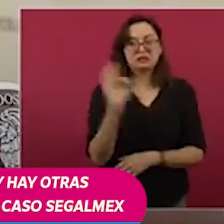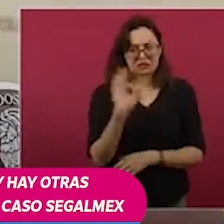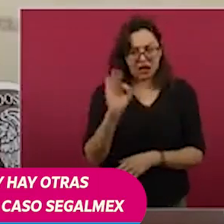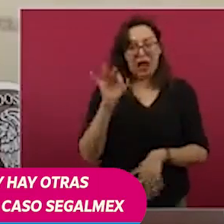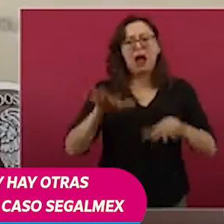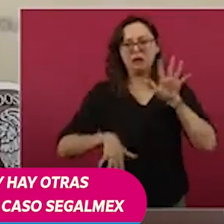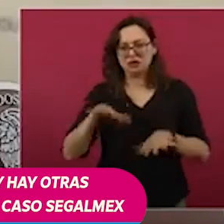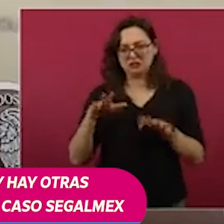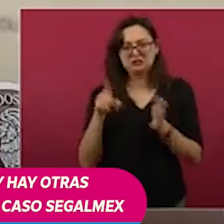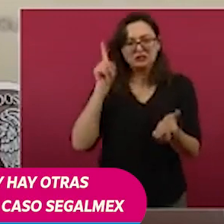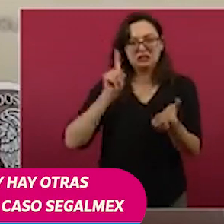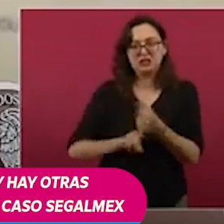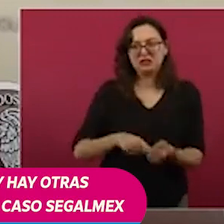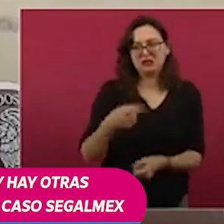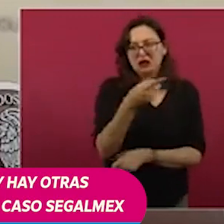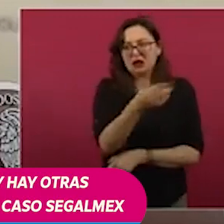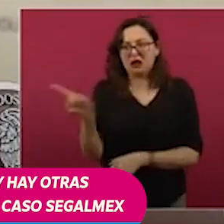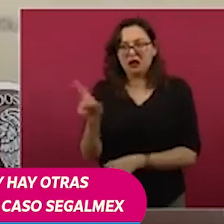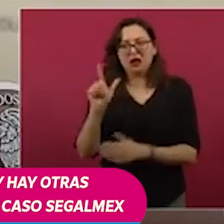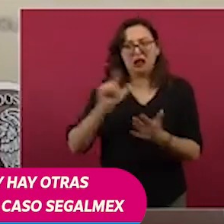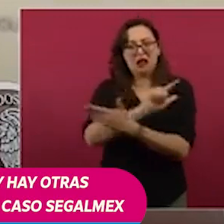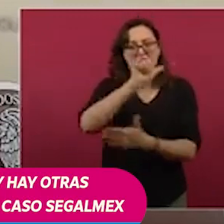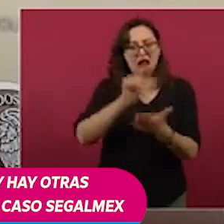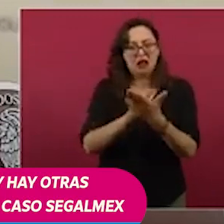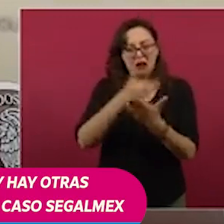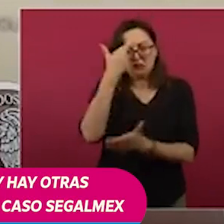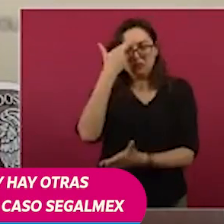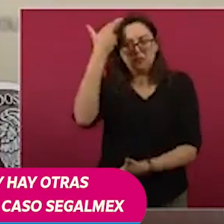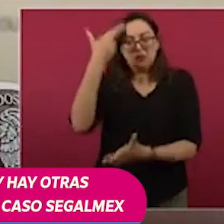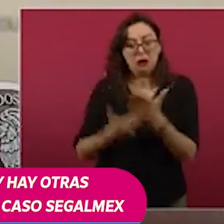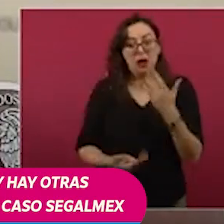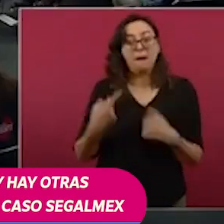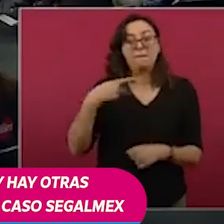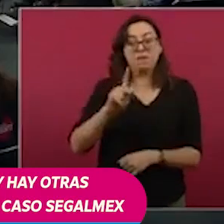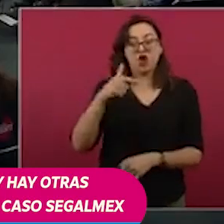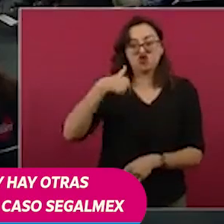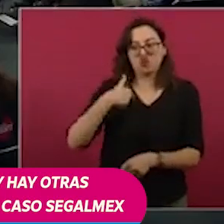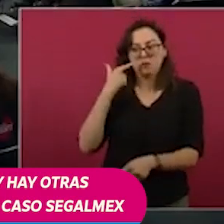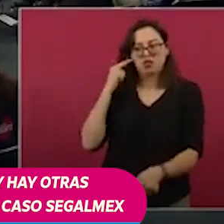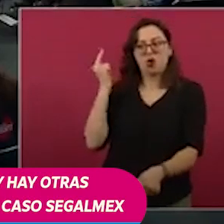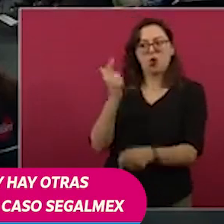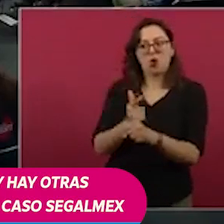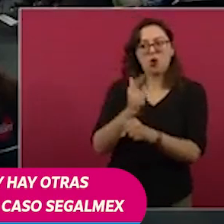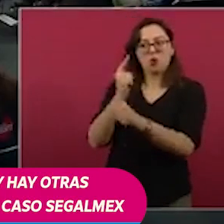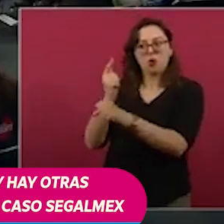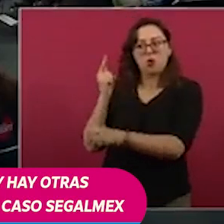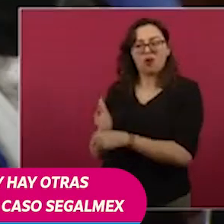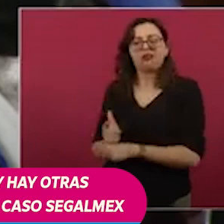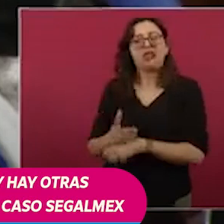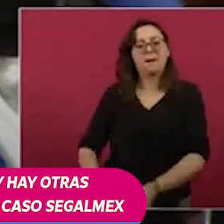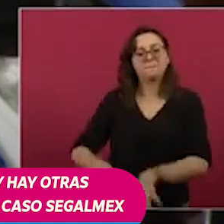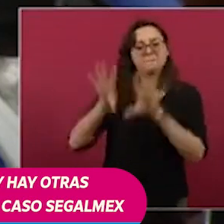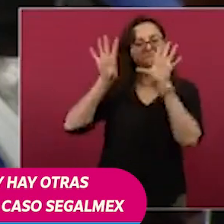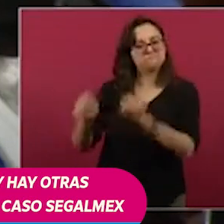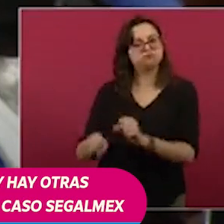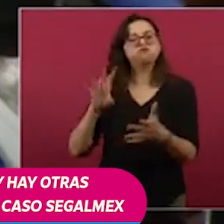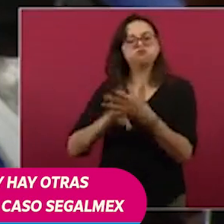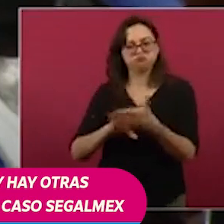no somos iguales a los anteriores